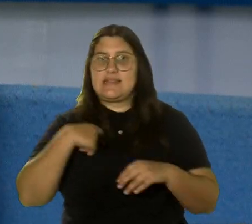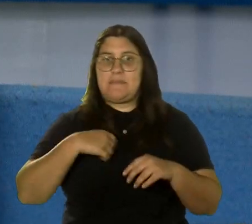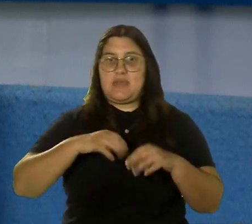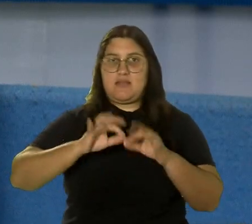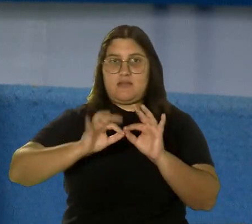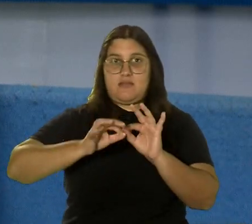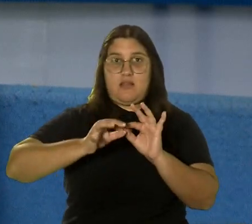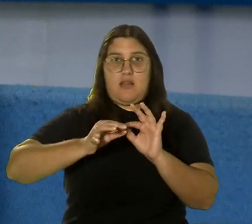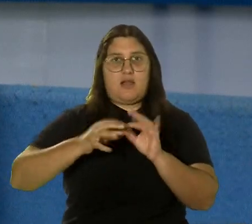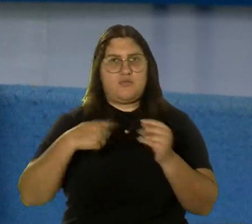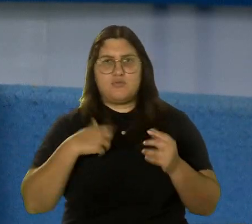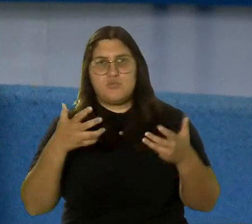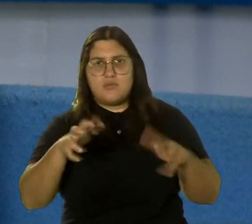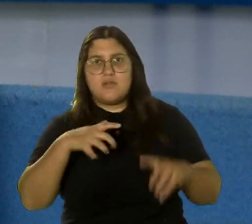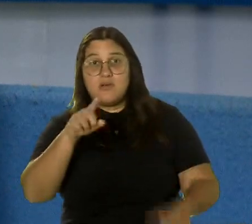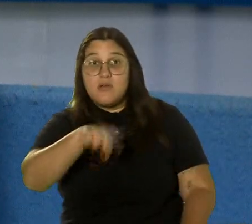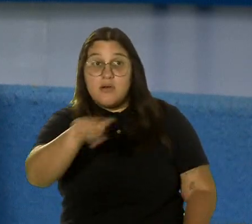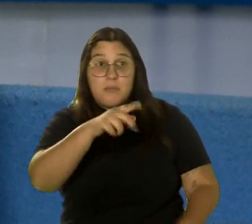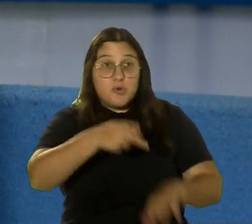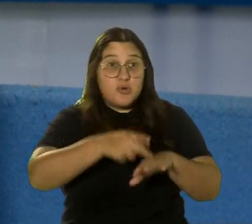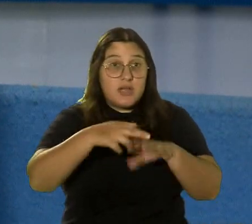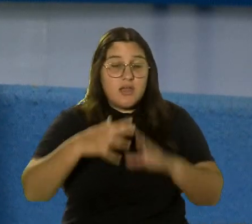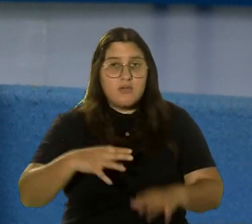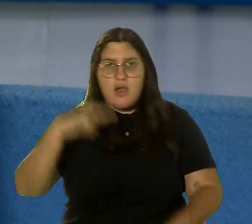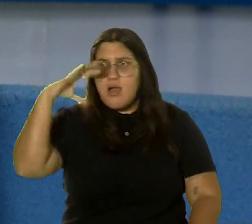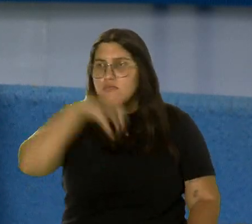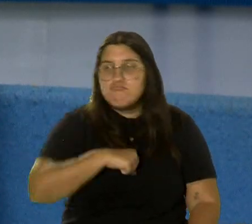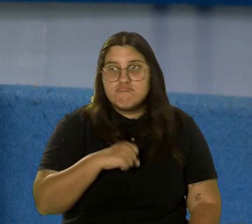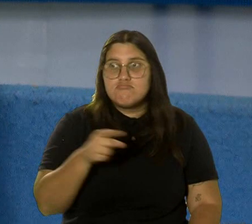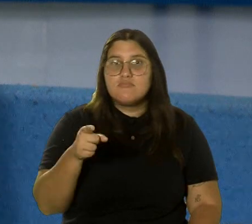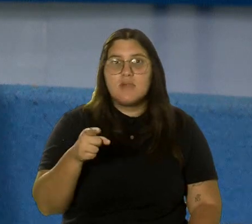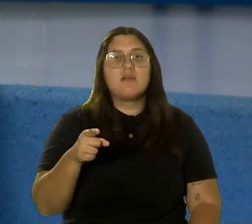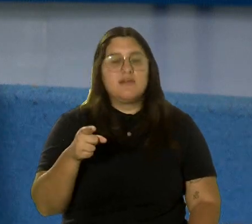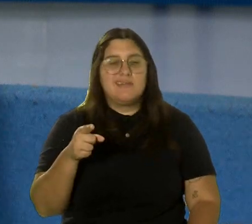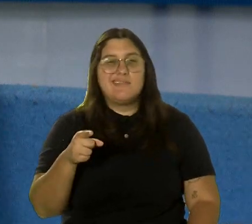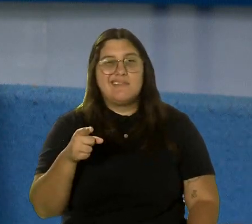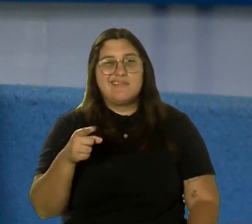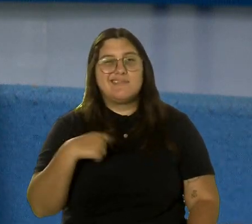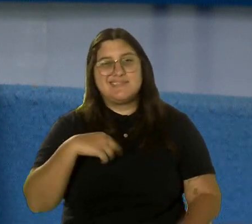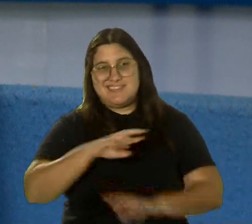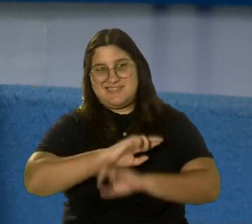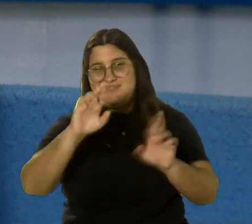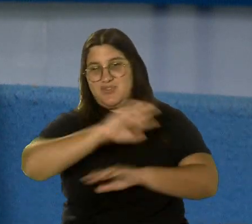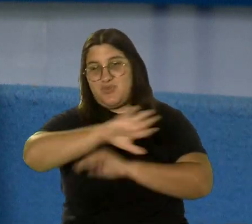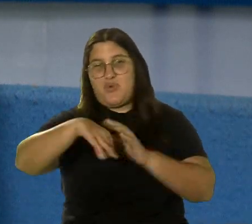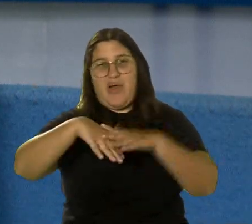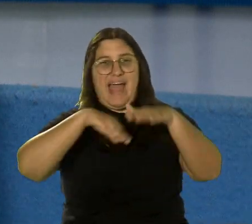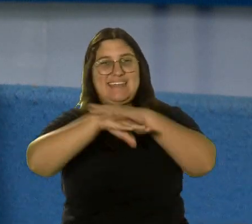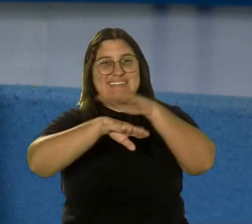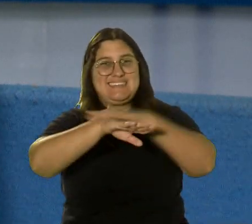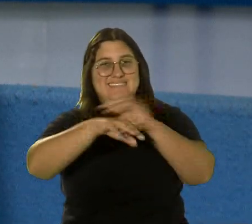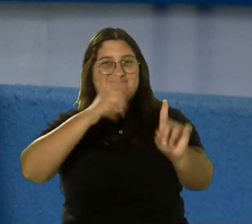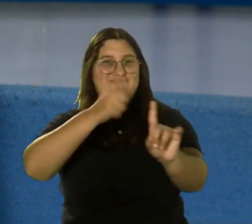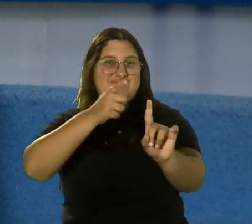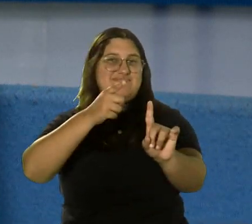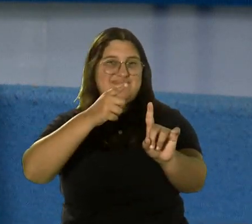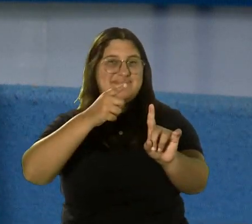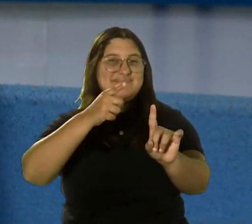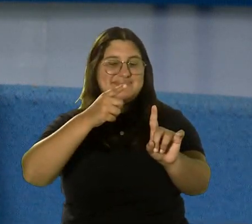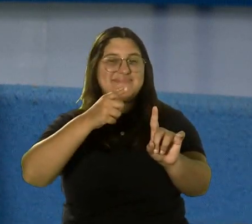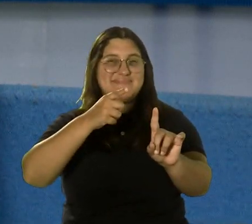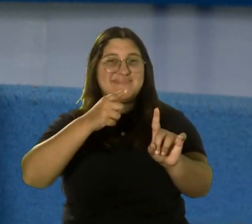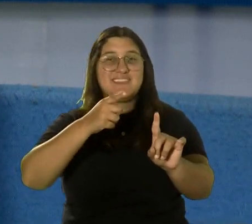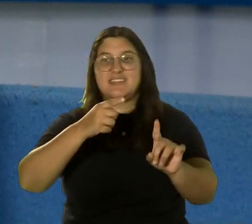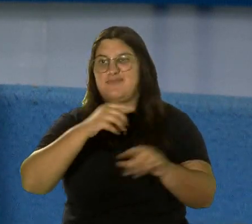ningún puertorriqueño sienta que no tiene espacio en este summit. Todos van a tener acceso a la información de los